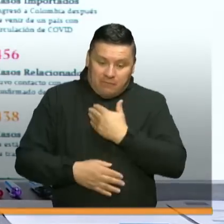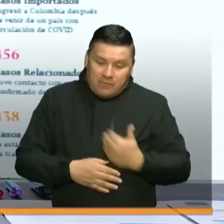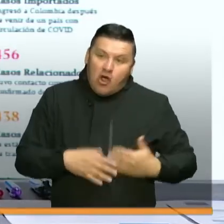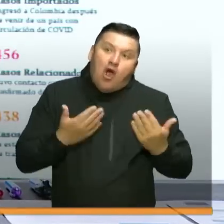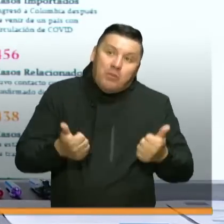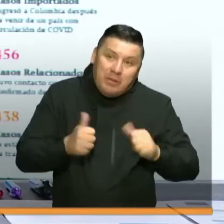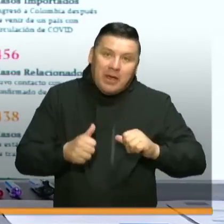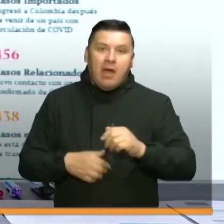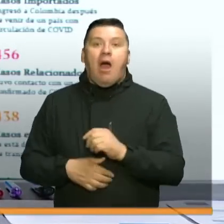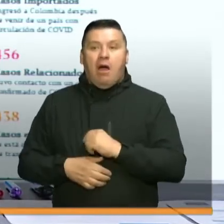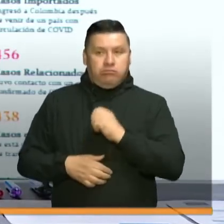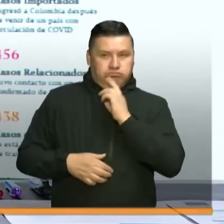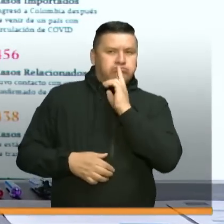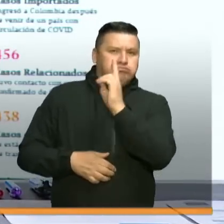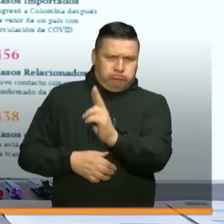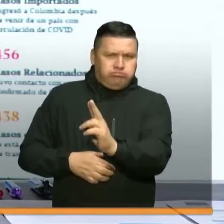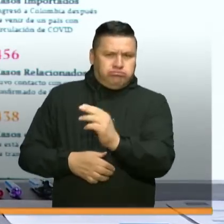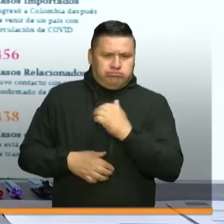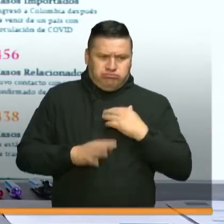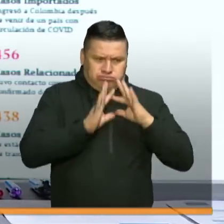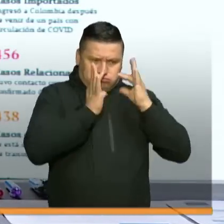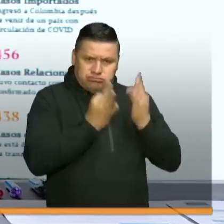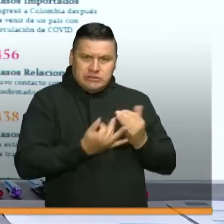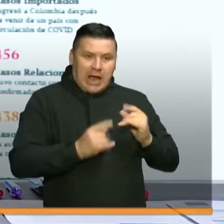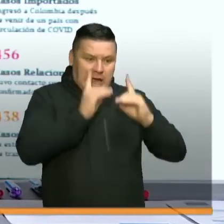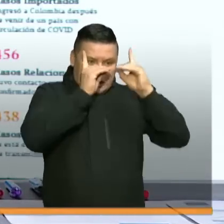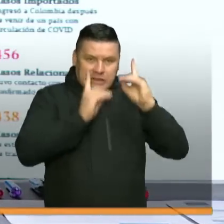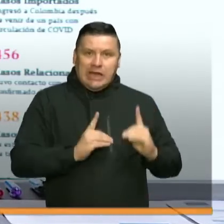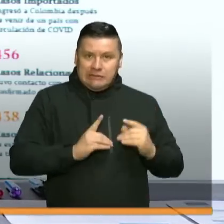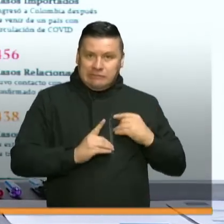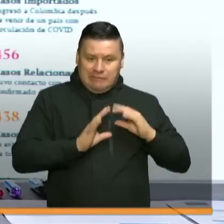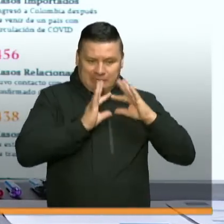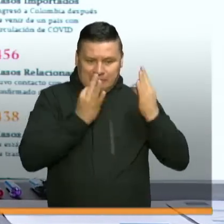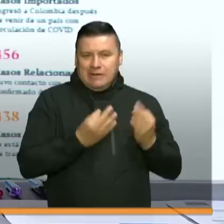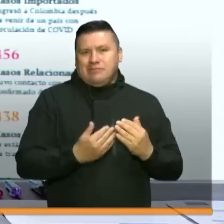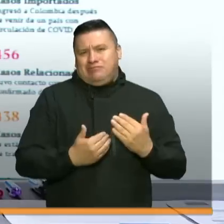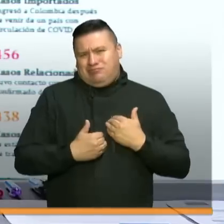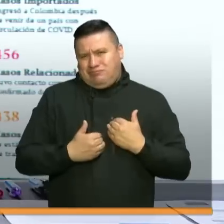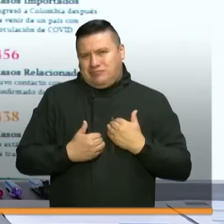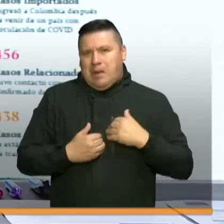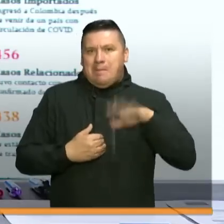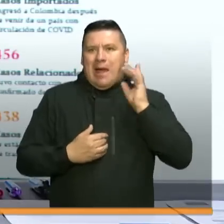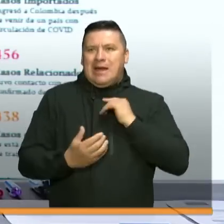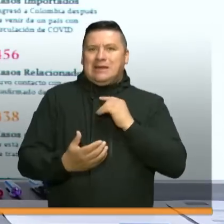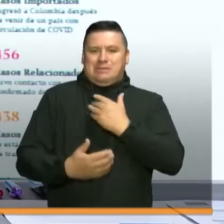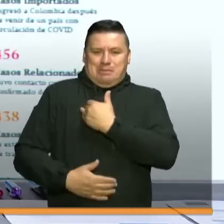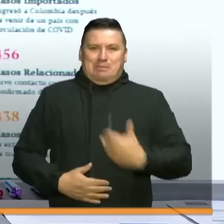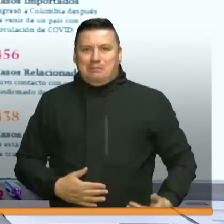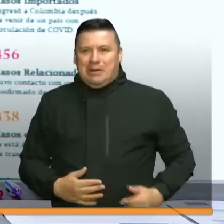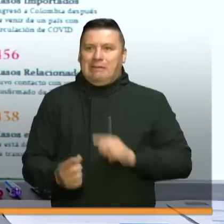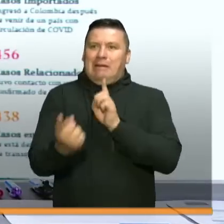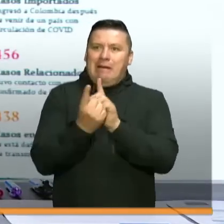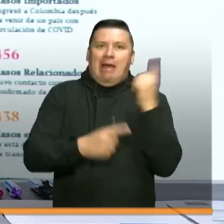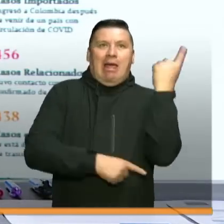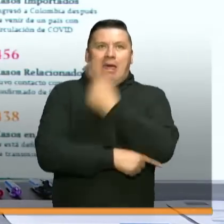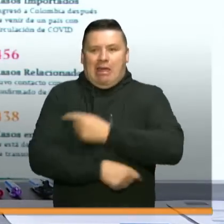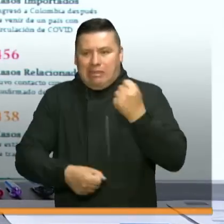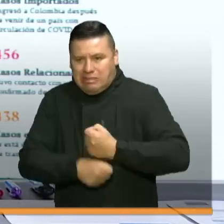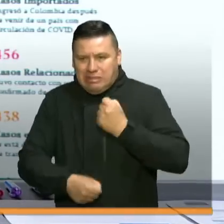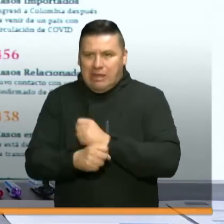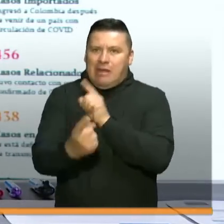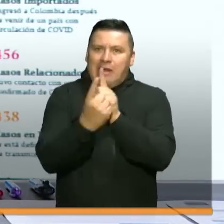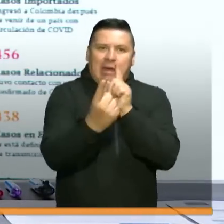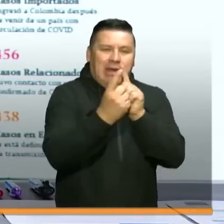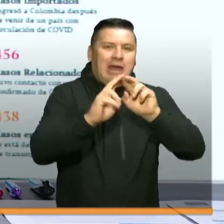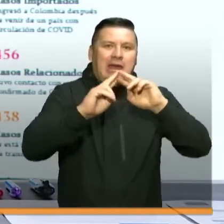nosotros tomamos una decisión como familia. Por supuesto, como yo estoy más expuesto por las jornadas laborales y